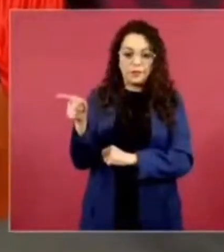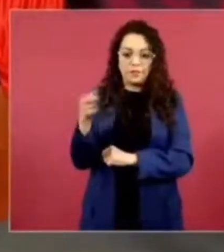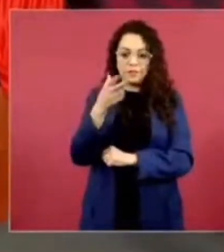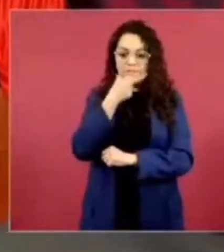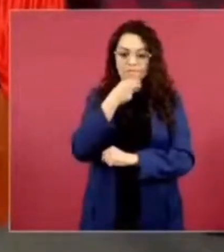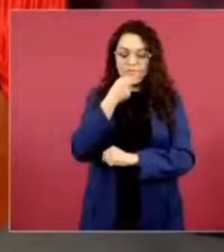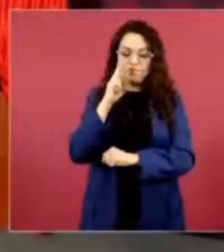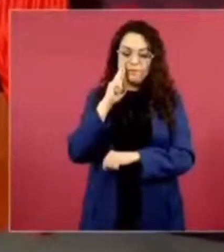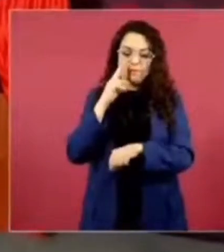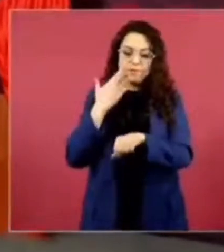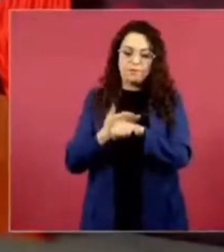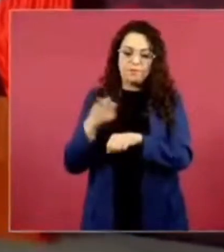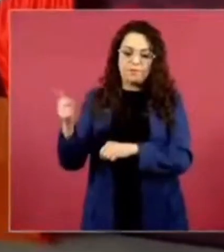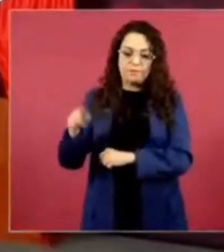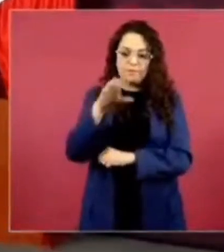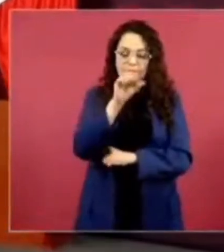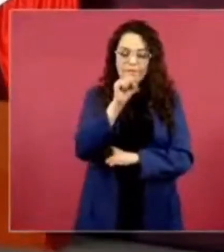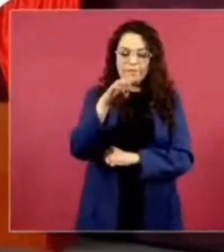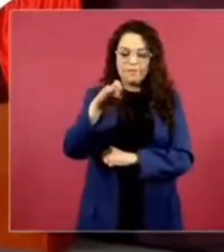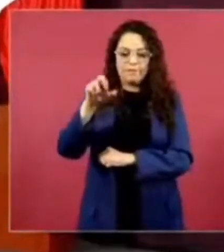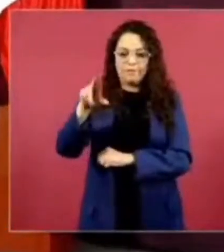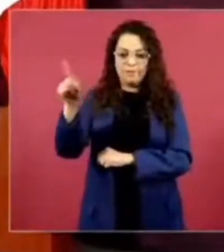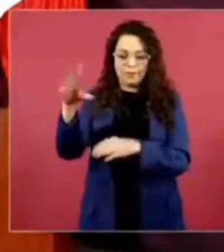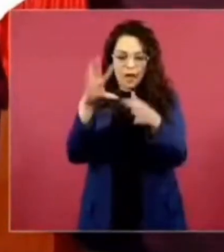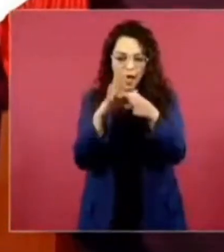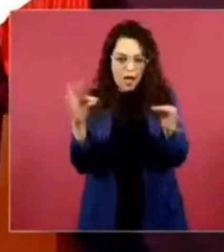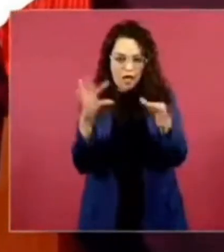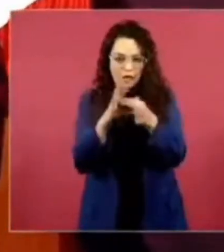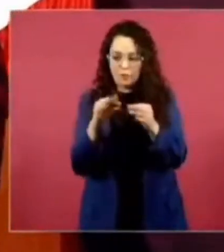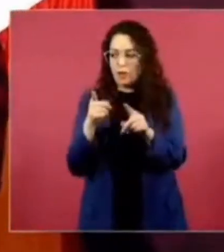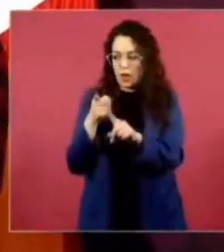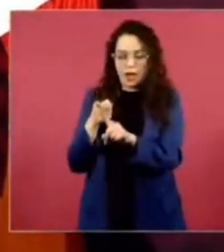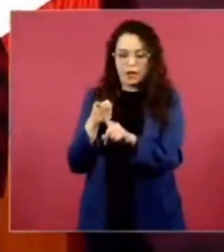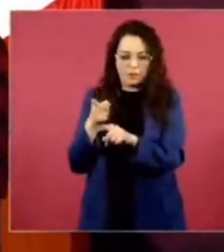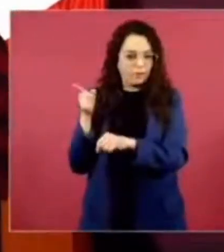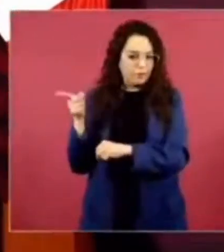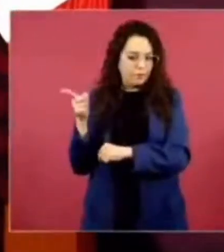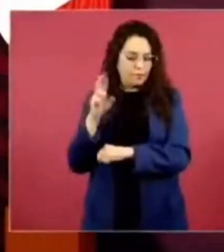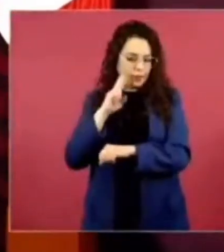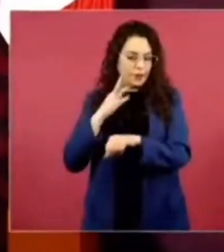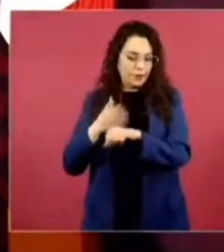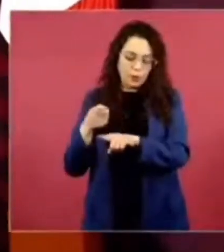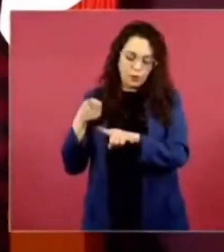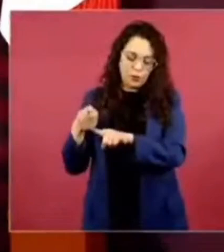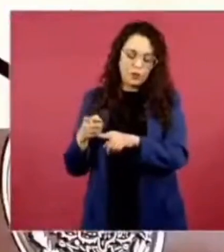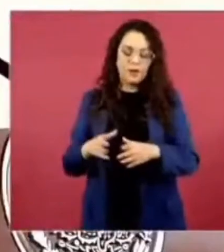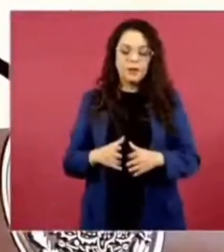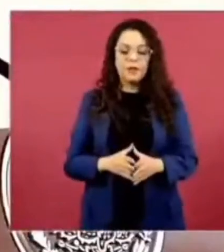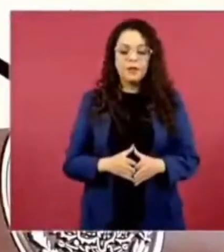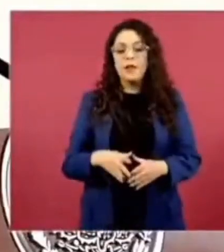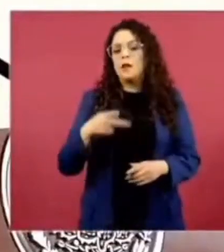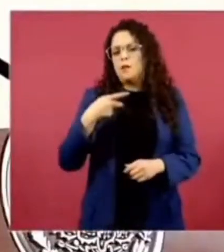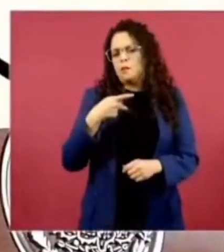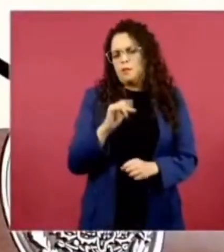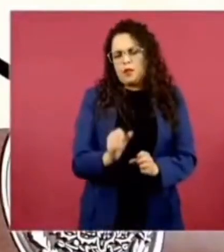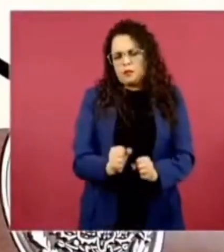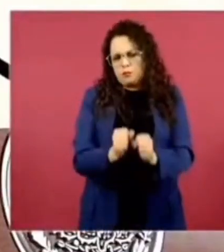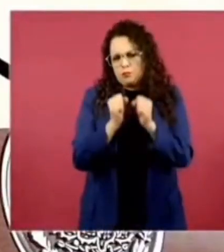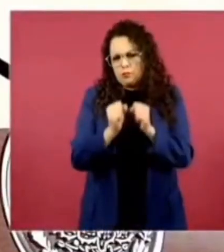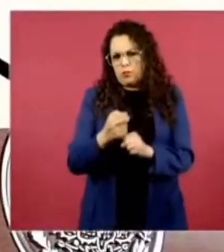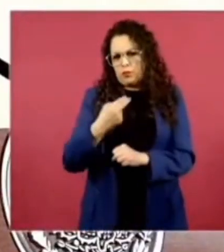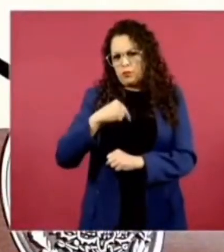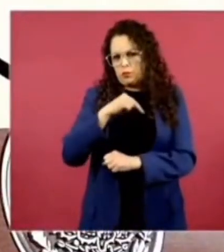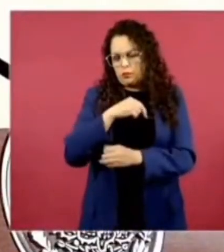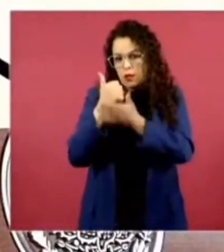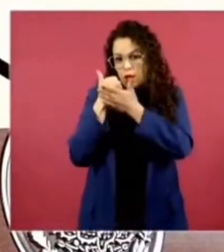y decirles que vamos a seguir ayudando, nada más